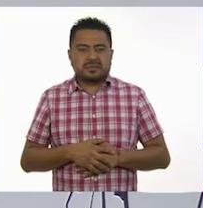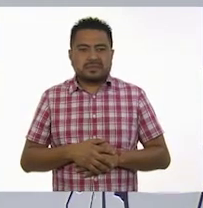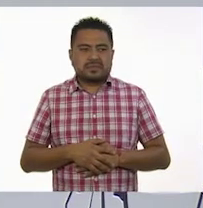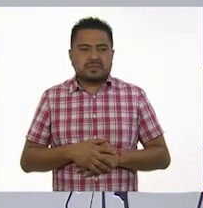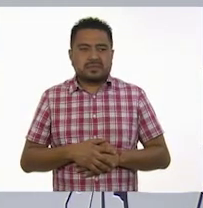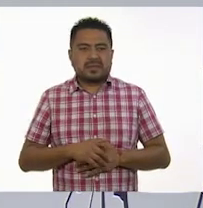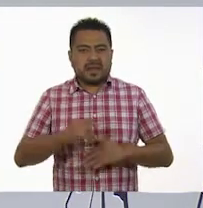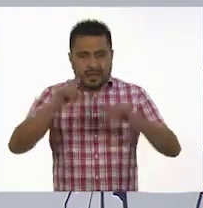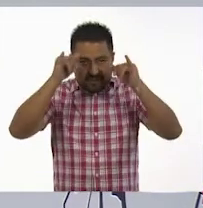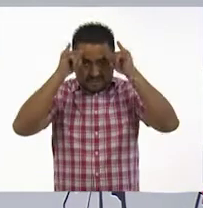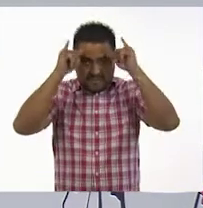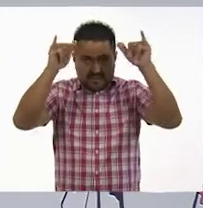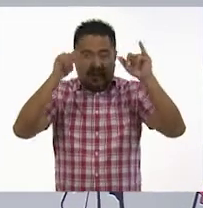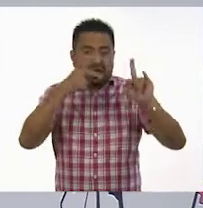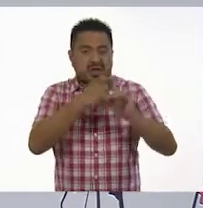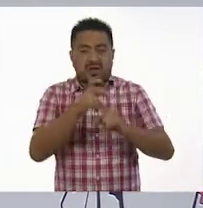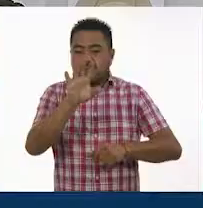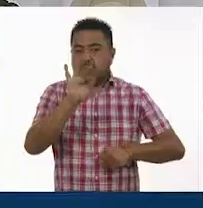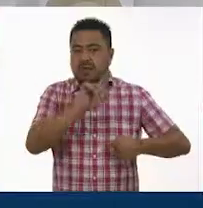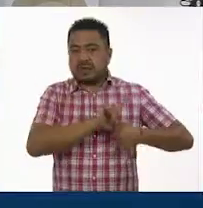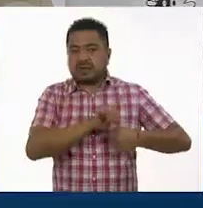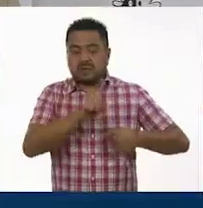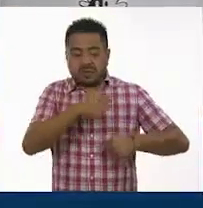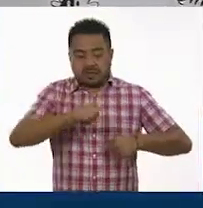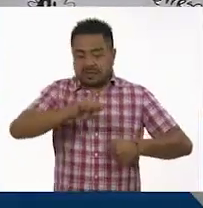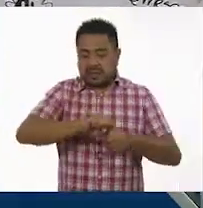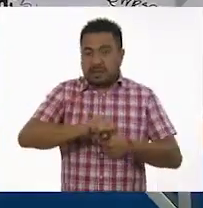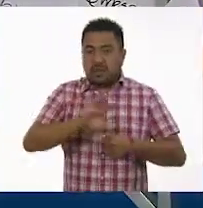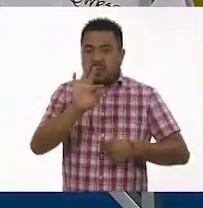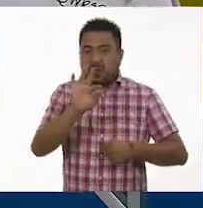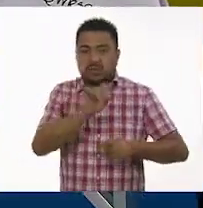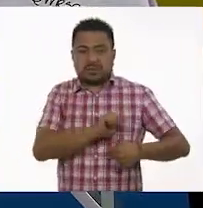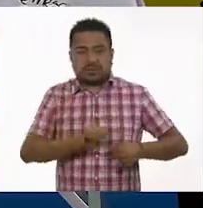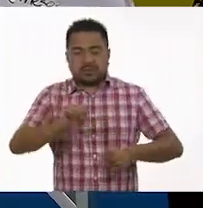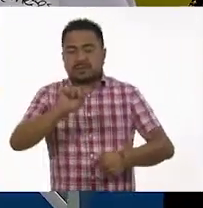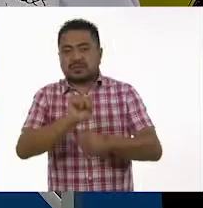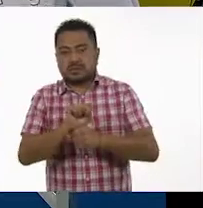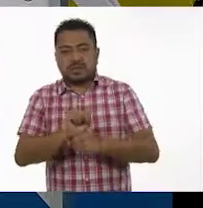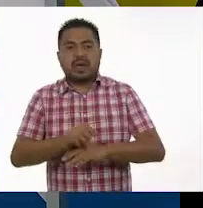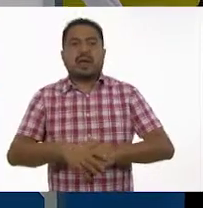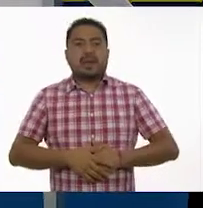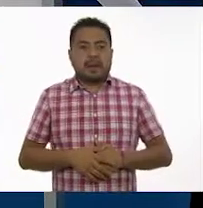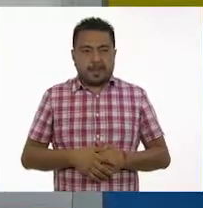Las vacas, 40 semanas. 40 semanas.